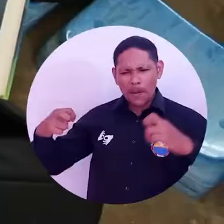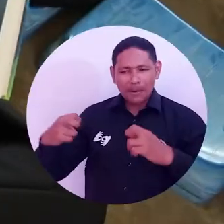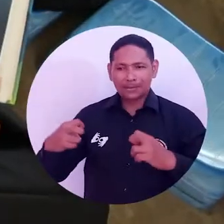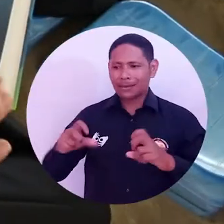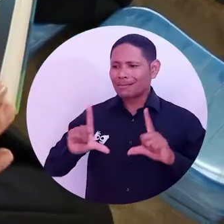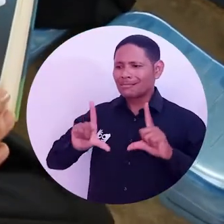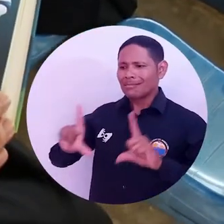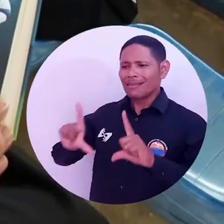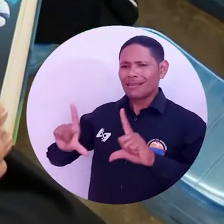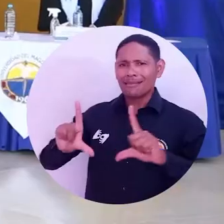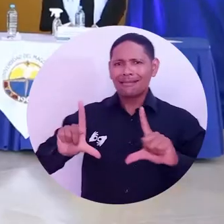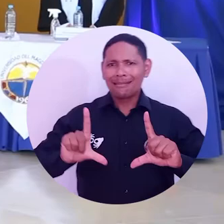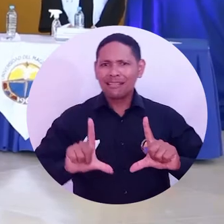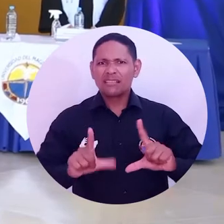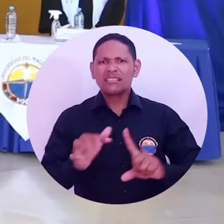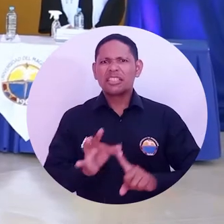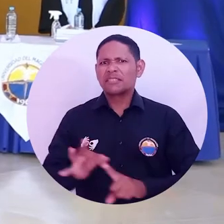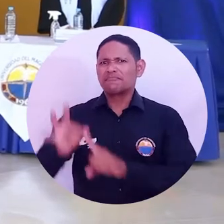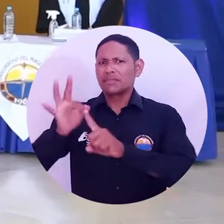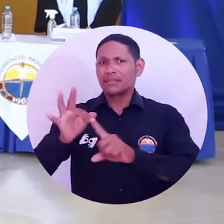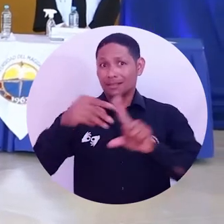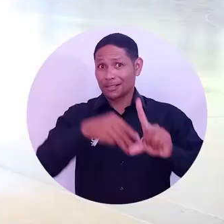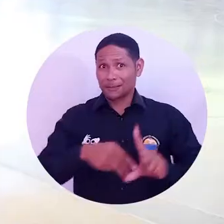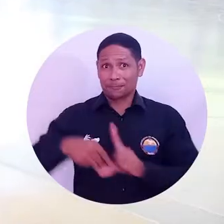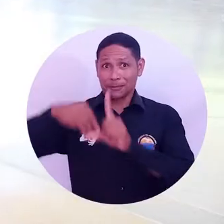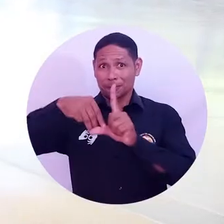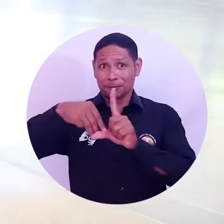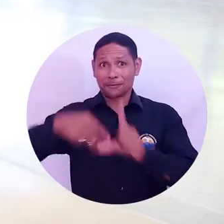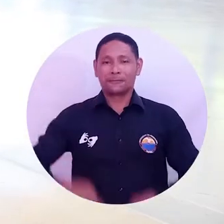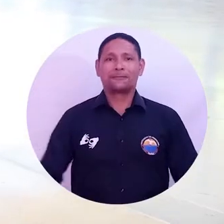recibir sus títulos como especialistas y magísteres.